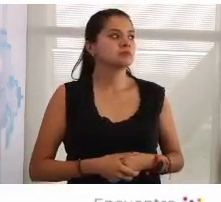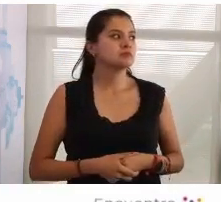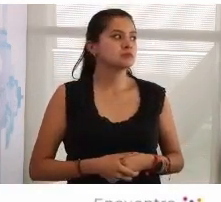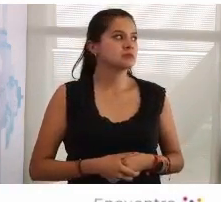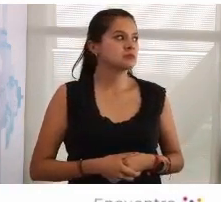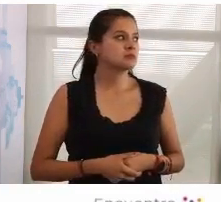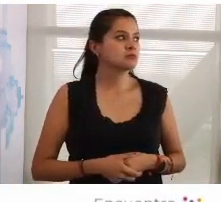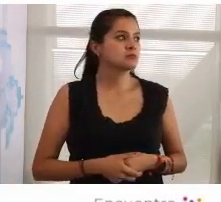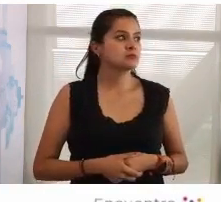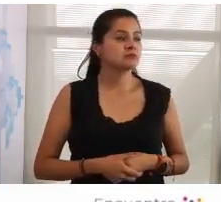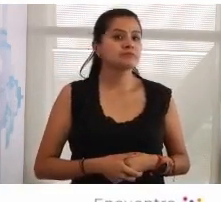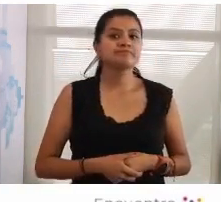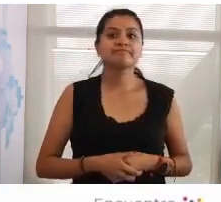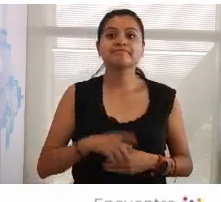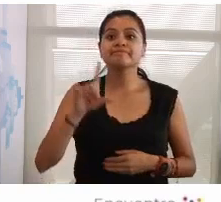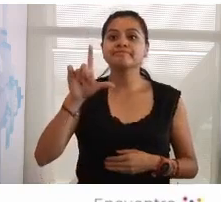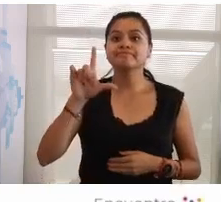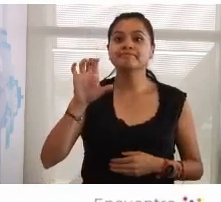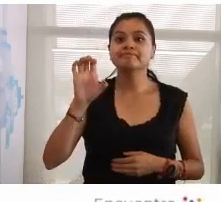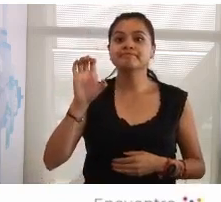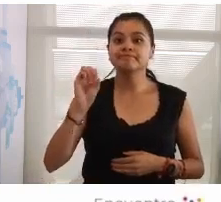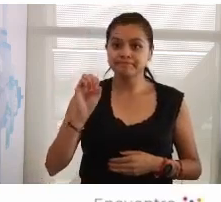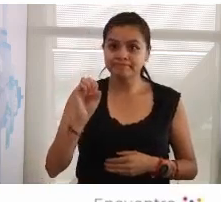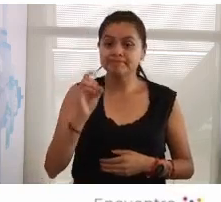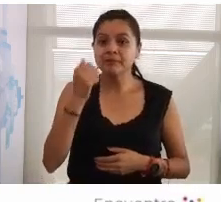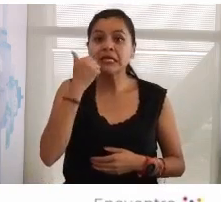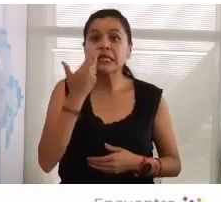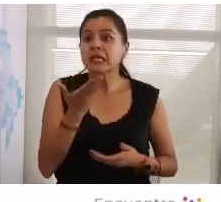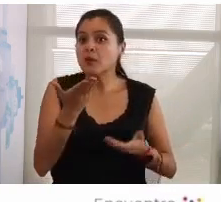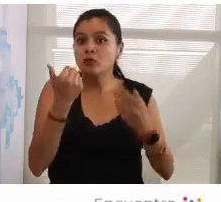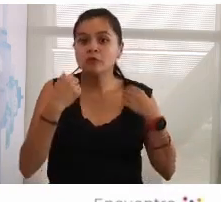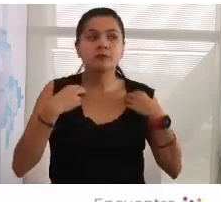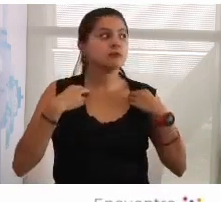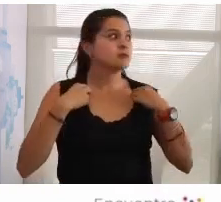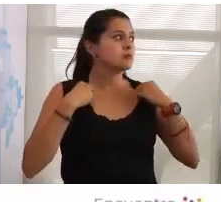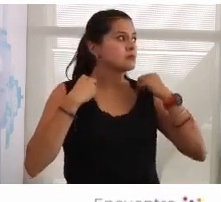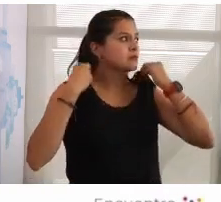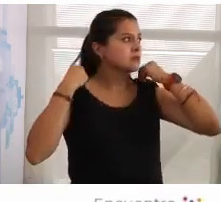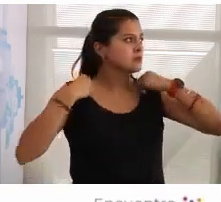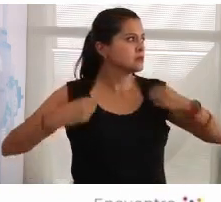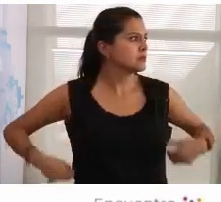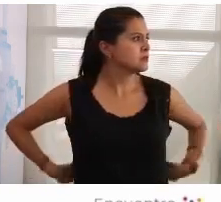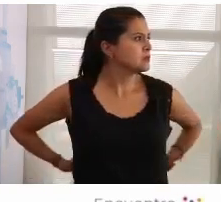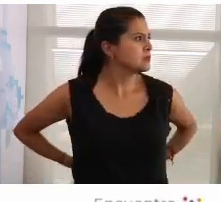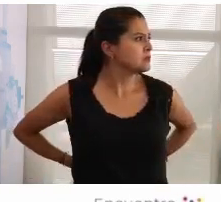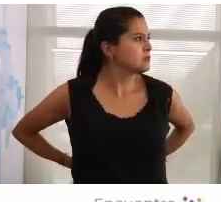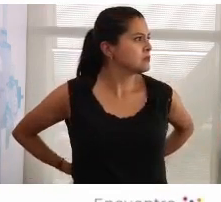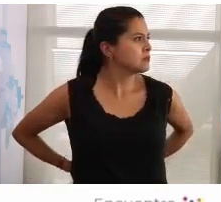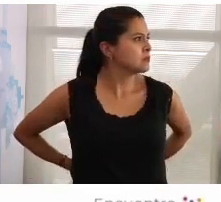Leo nos encantaría escucharte Leo no tiene tanto calor como nosotros